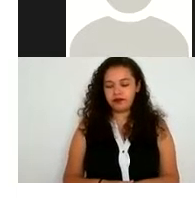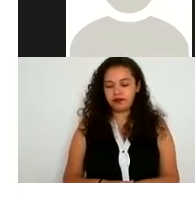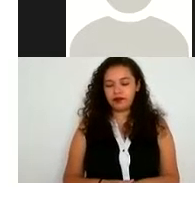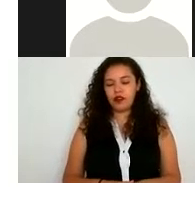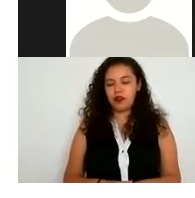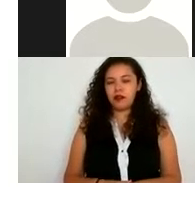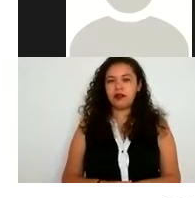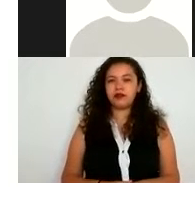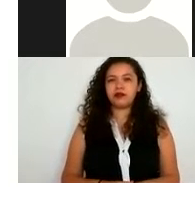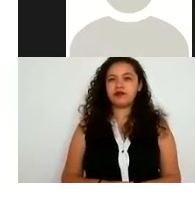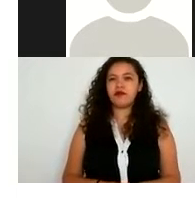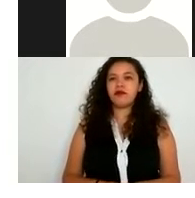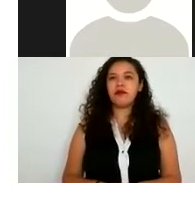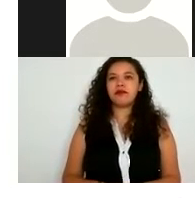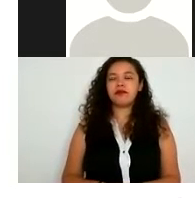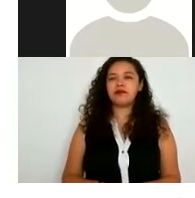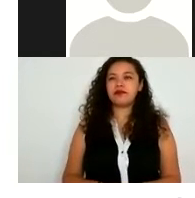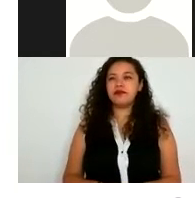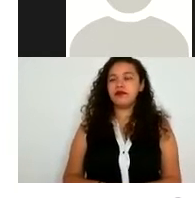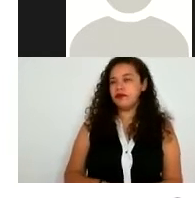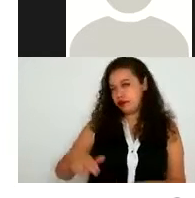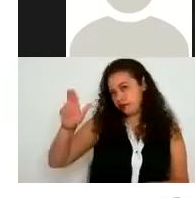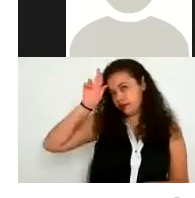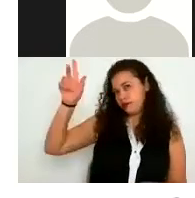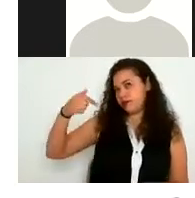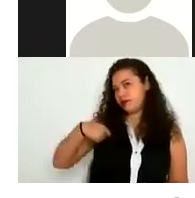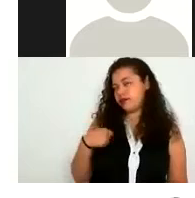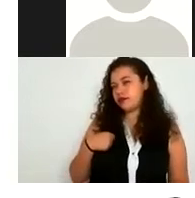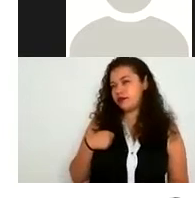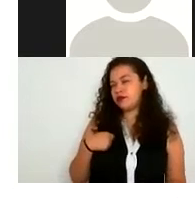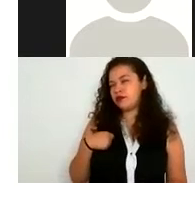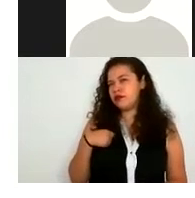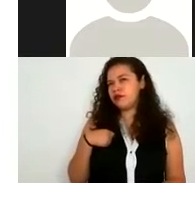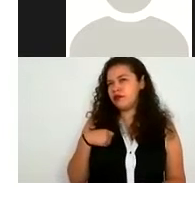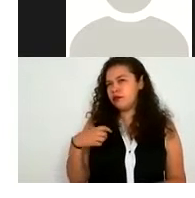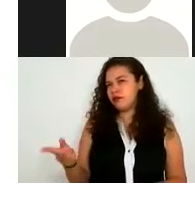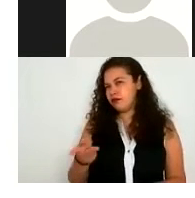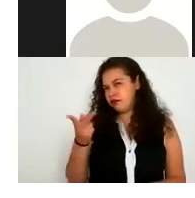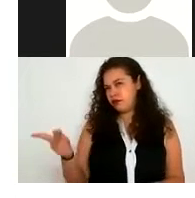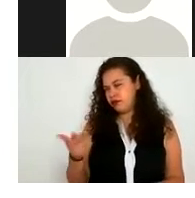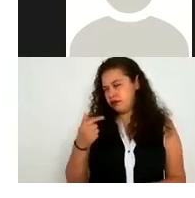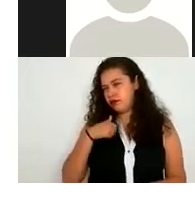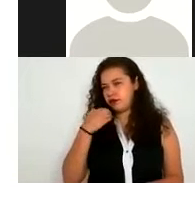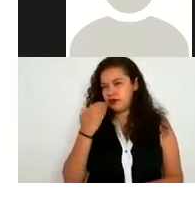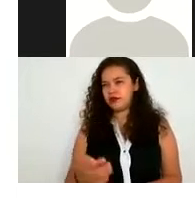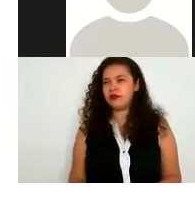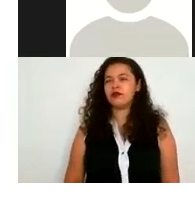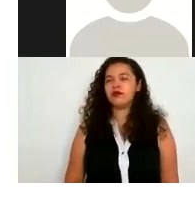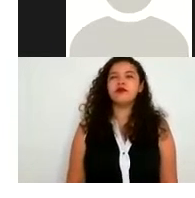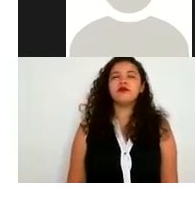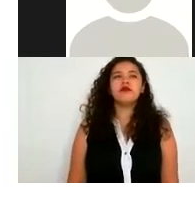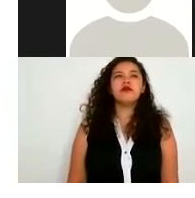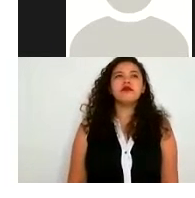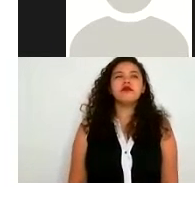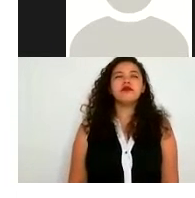Hola yo quisiera hacer una consulta sobre los últimos dos principios que